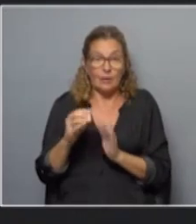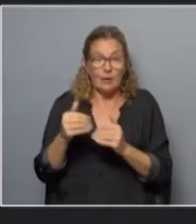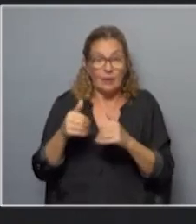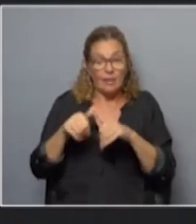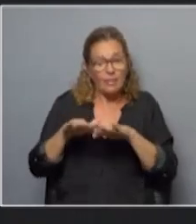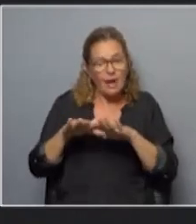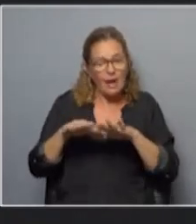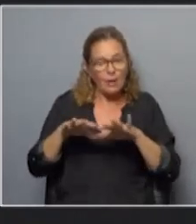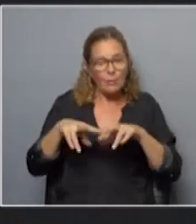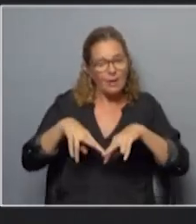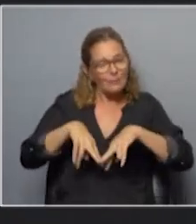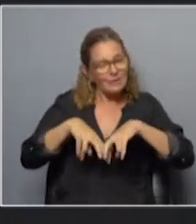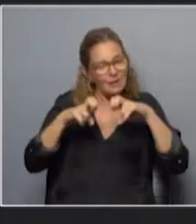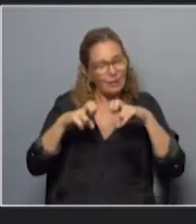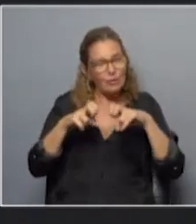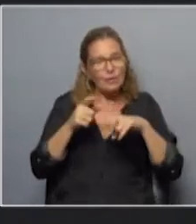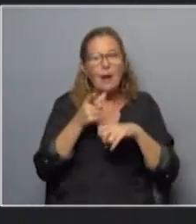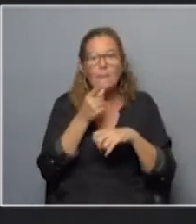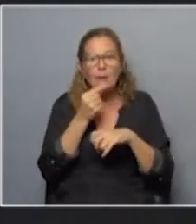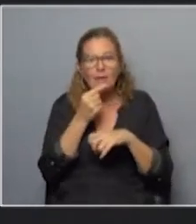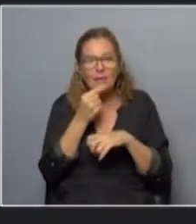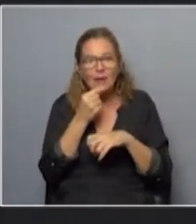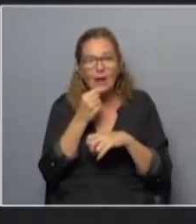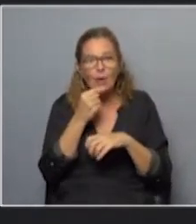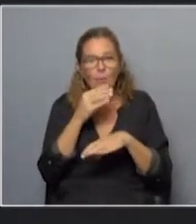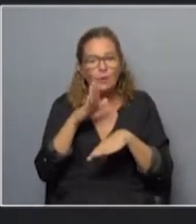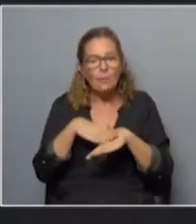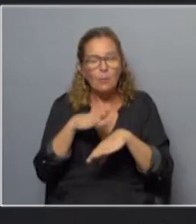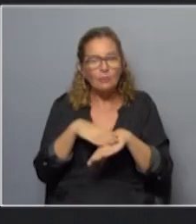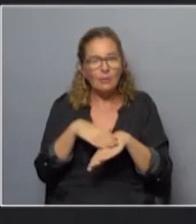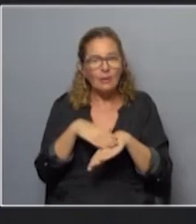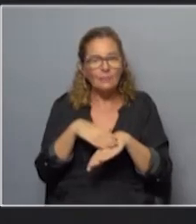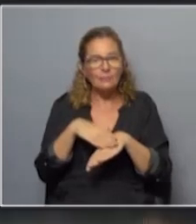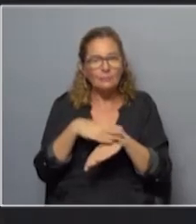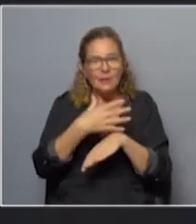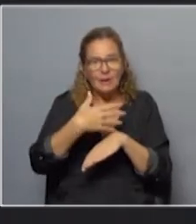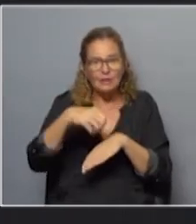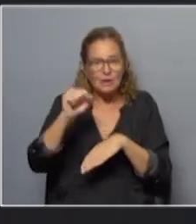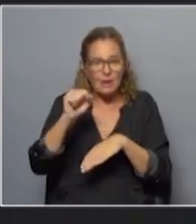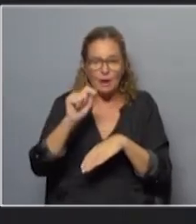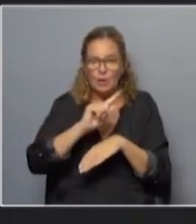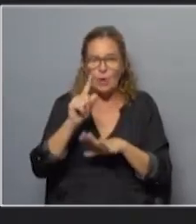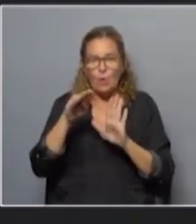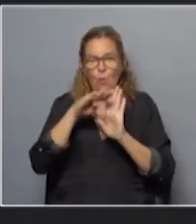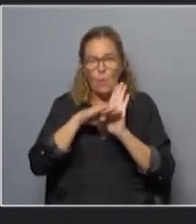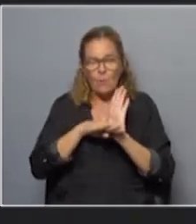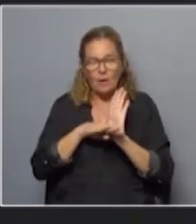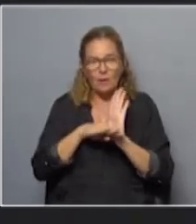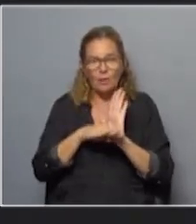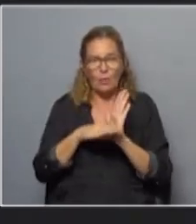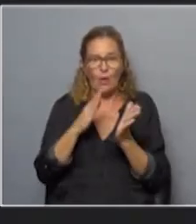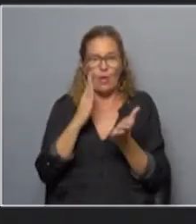a la investigación del funcionario policial lo cual lleva a que no se cumpla con la lectura de los